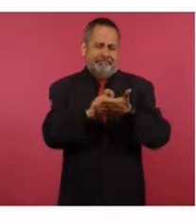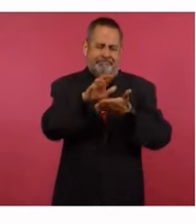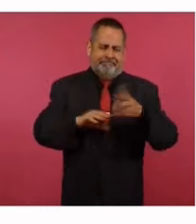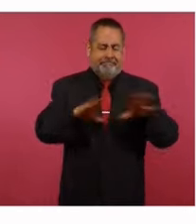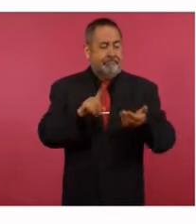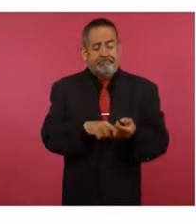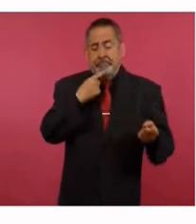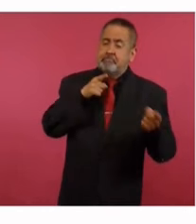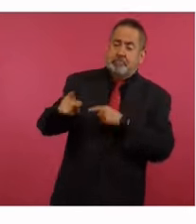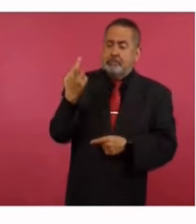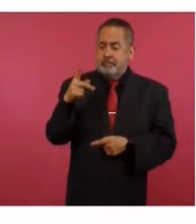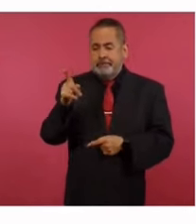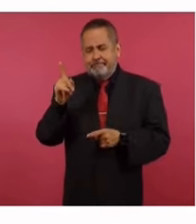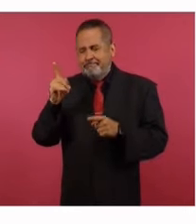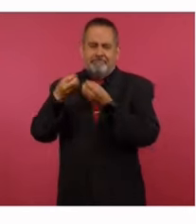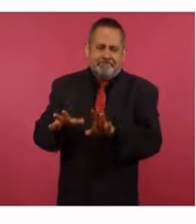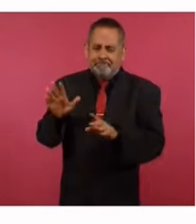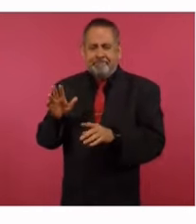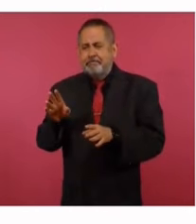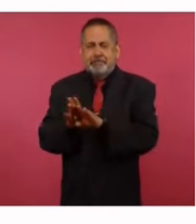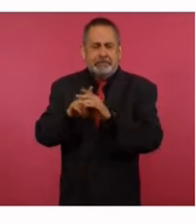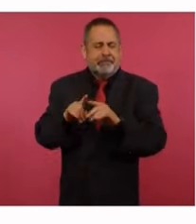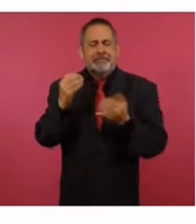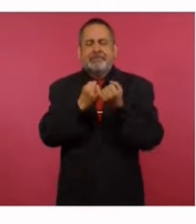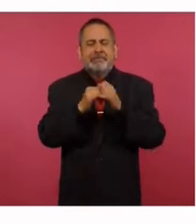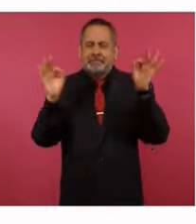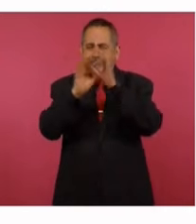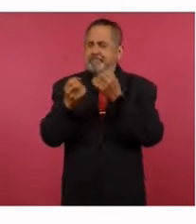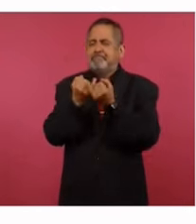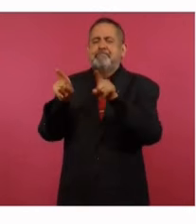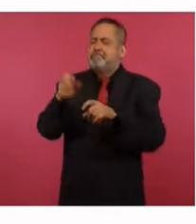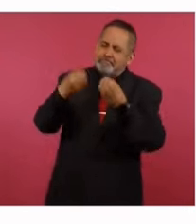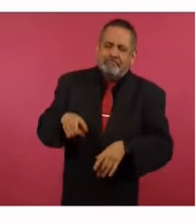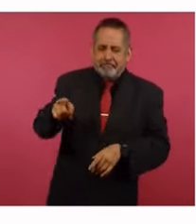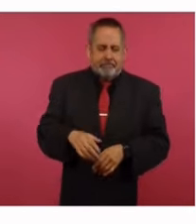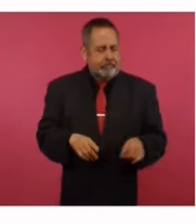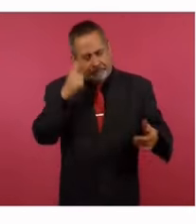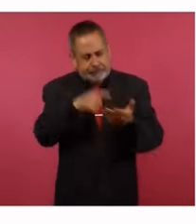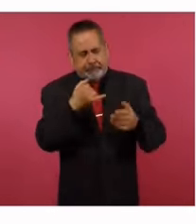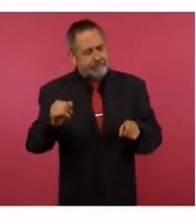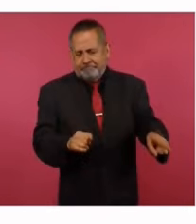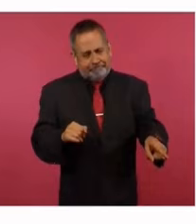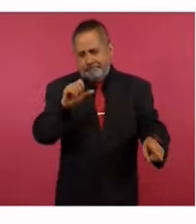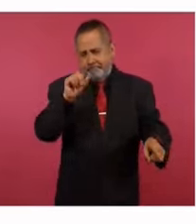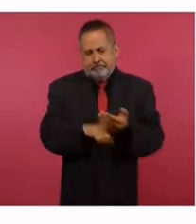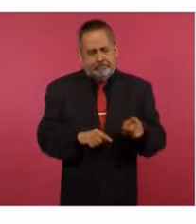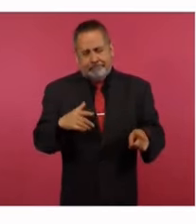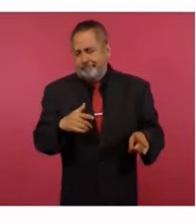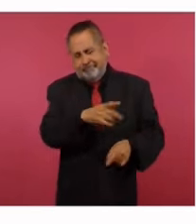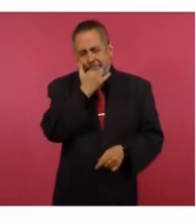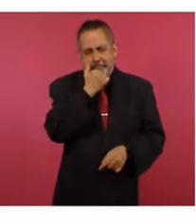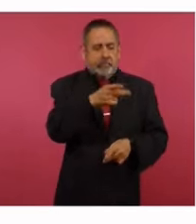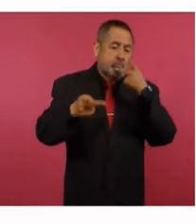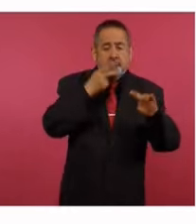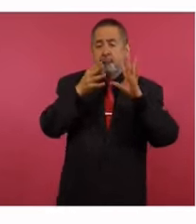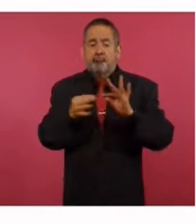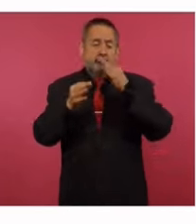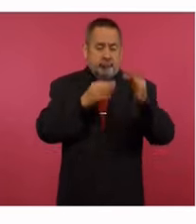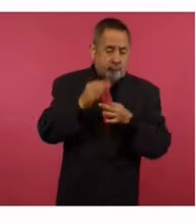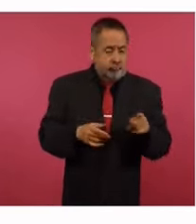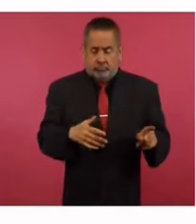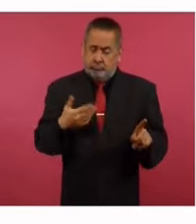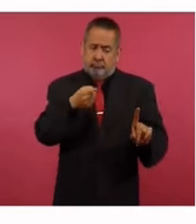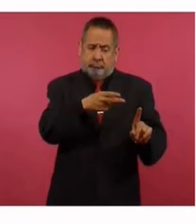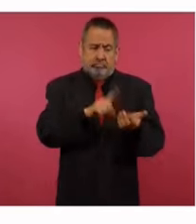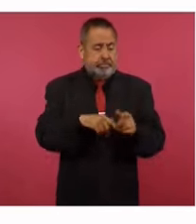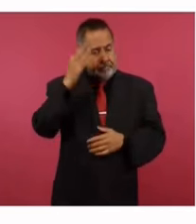donde habla de que Xochitl se eclipsó y que se contagió del eclipse. Yo pienso que es un despropósito lo que dices, Carlos. Mira, una cosa es ser un comentarista que ha tenido